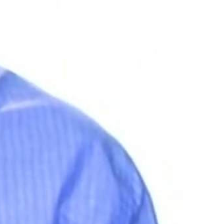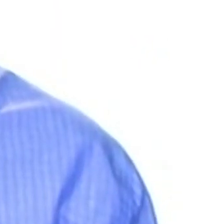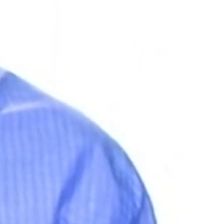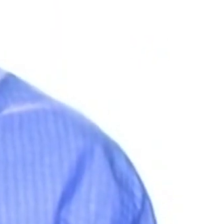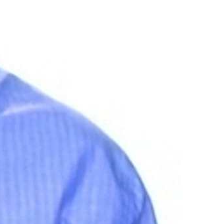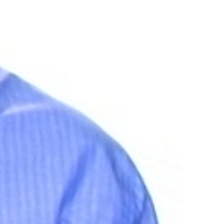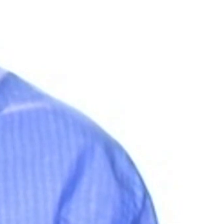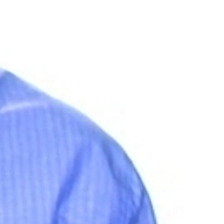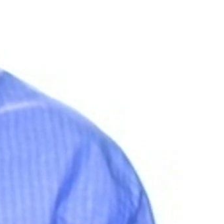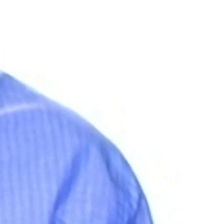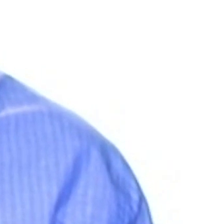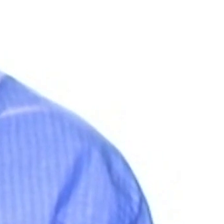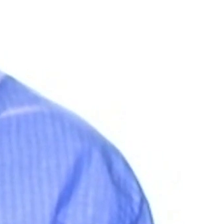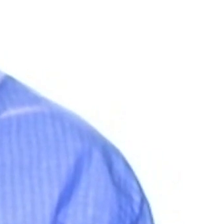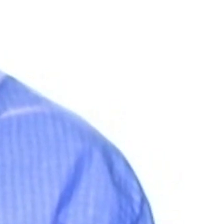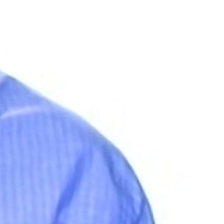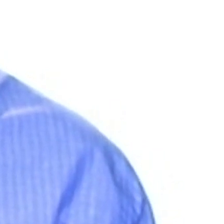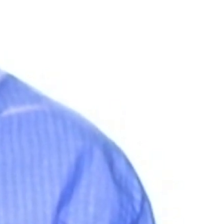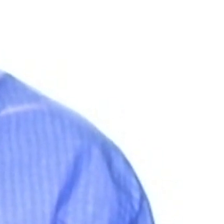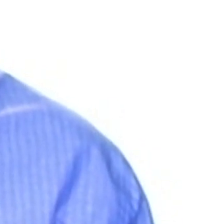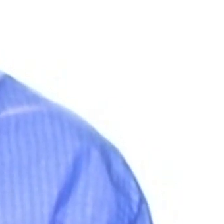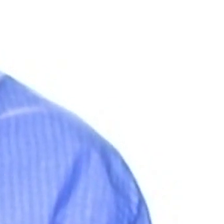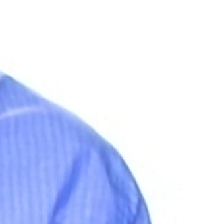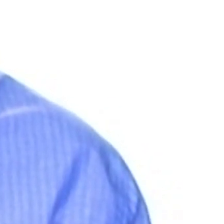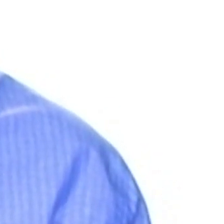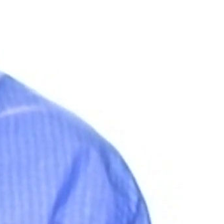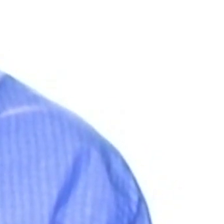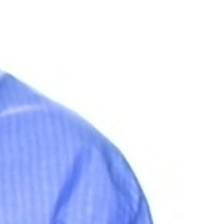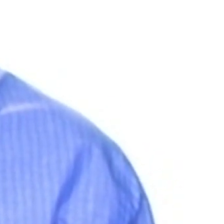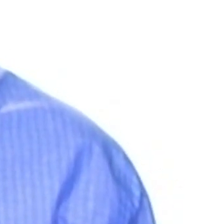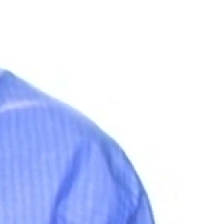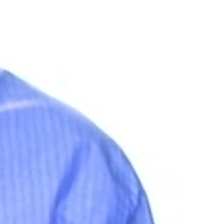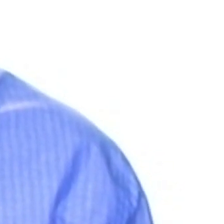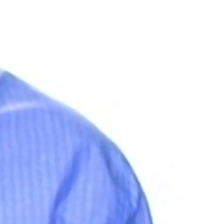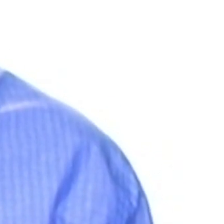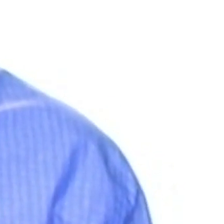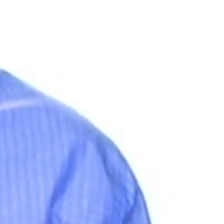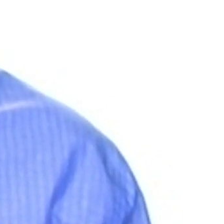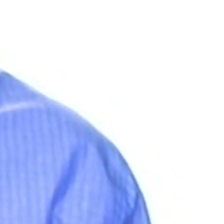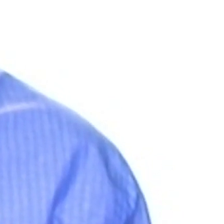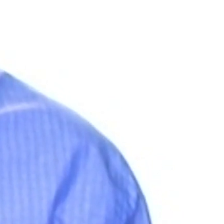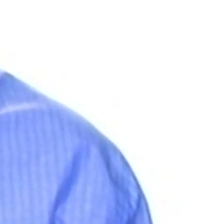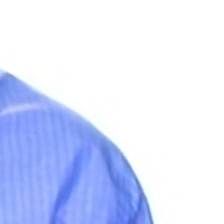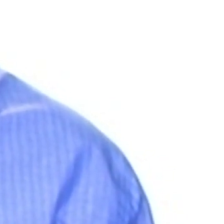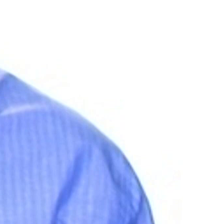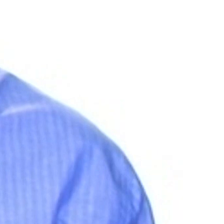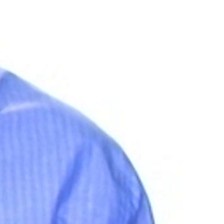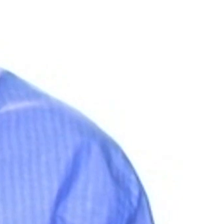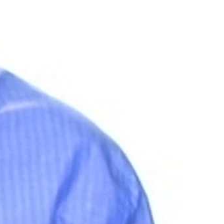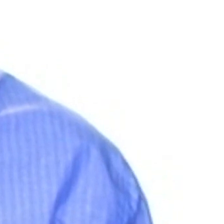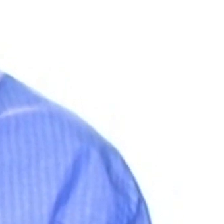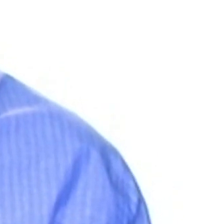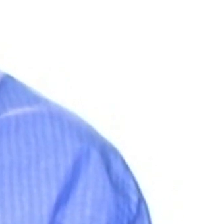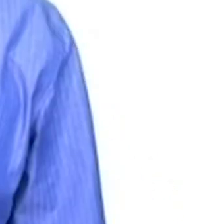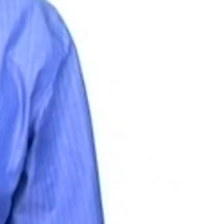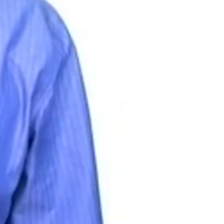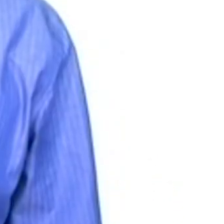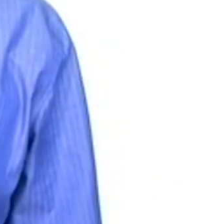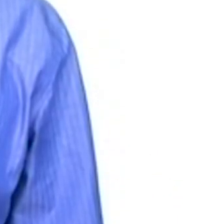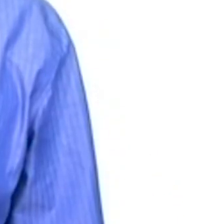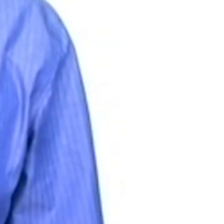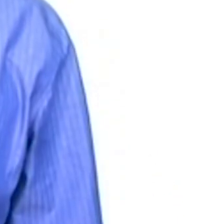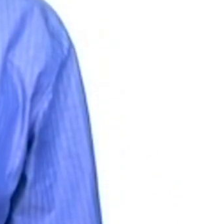honesto y transparente en la información que comparta hasta donde le sea posible. Nada genera más confianza en el líder que la honestidad.